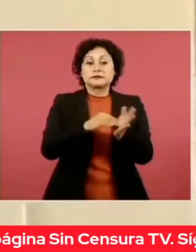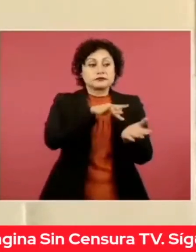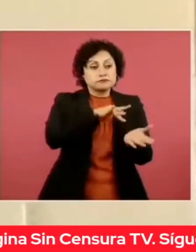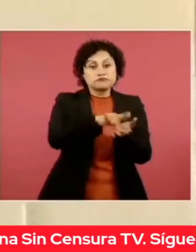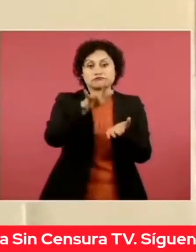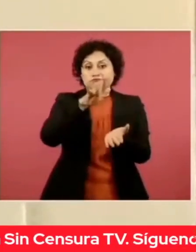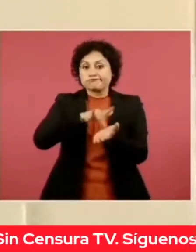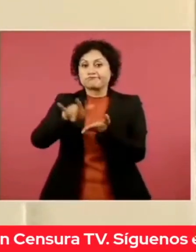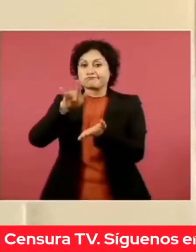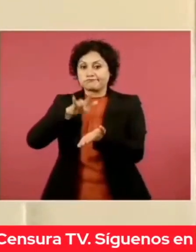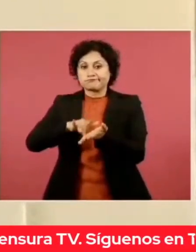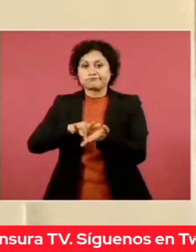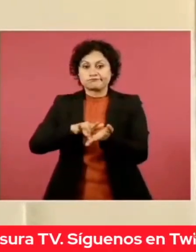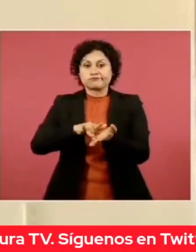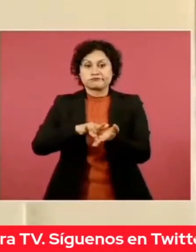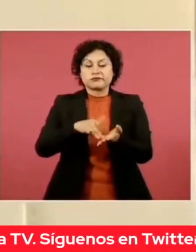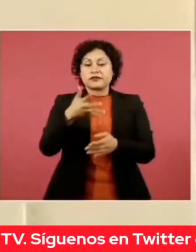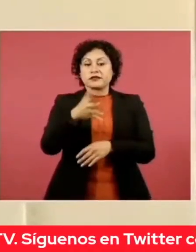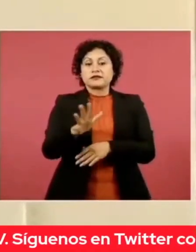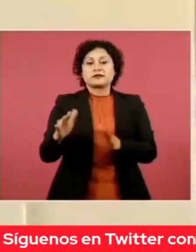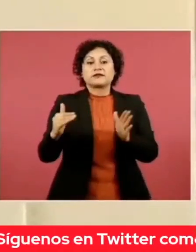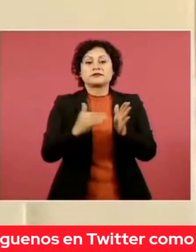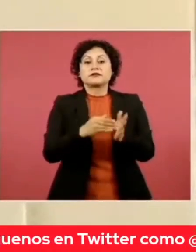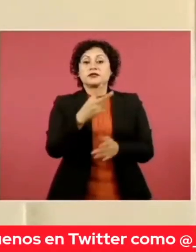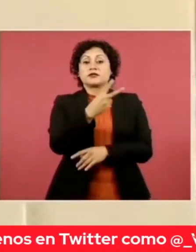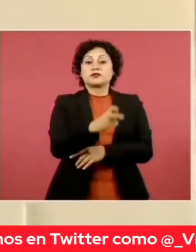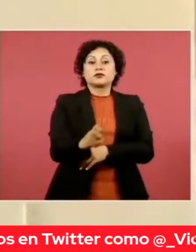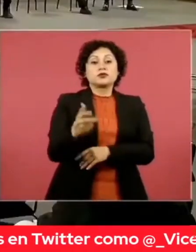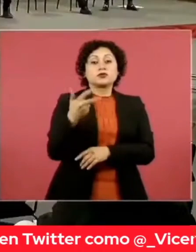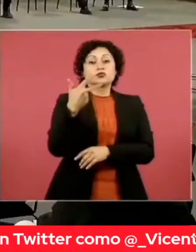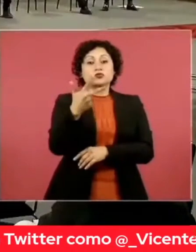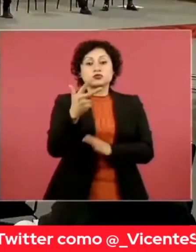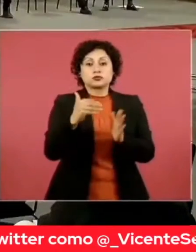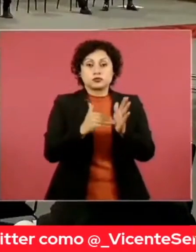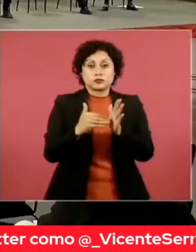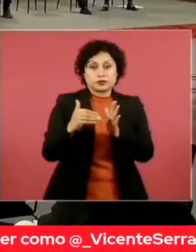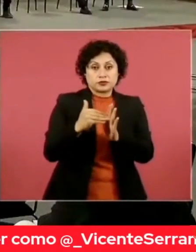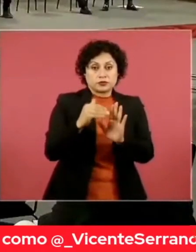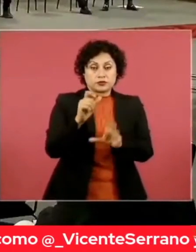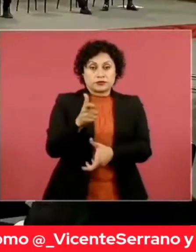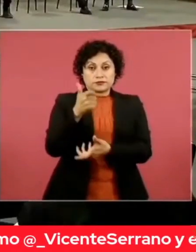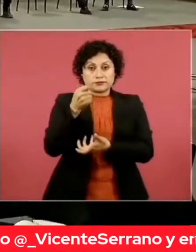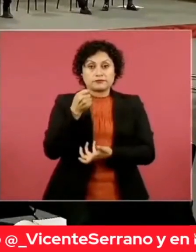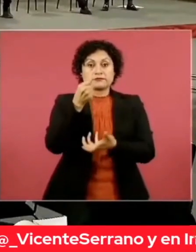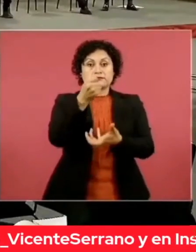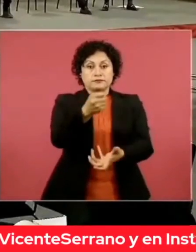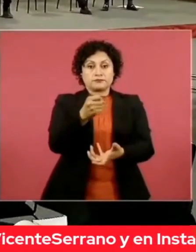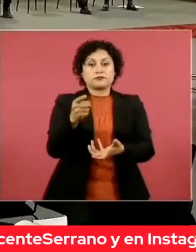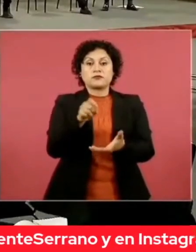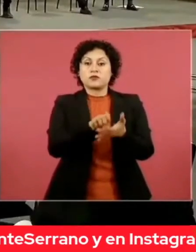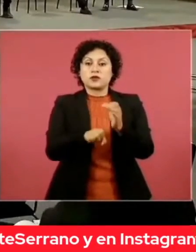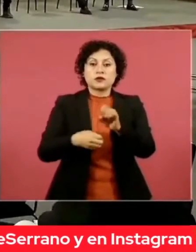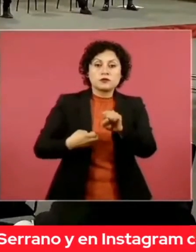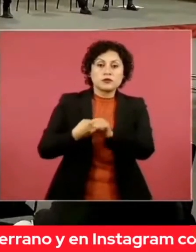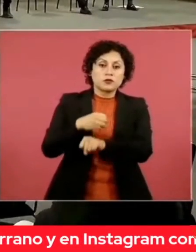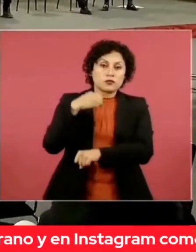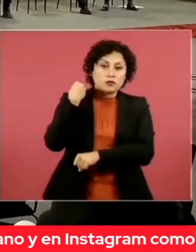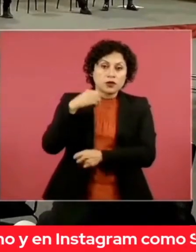10 mil 208 millones de pesos en las entidades como Oaxaca, Puebla,